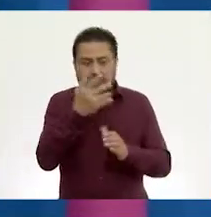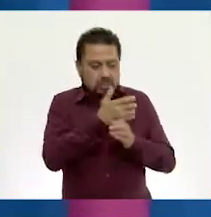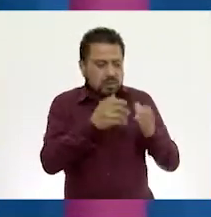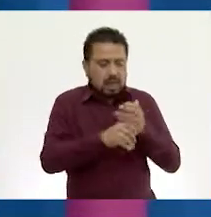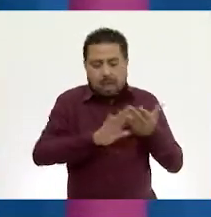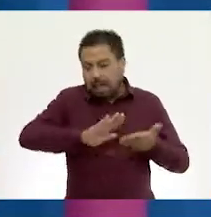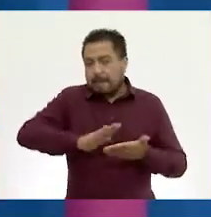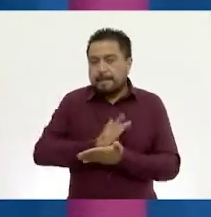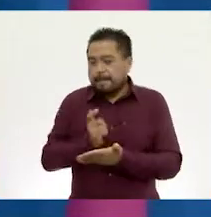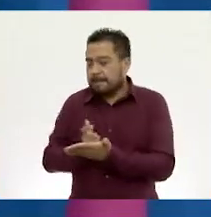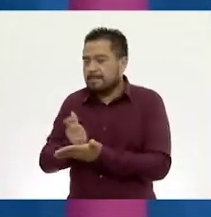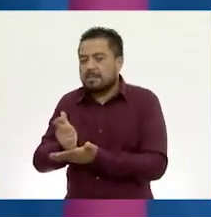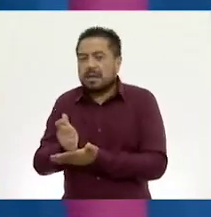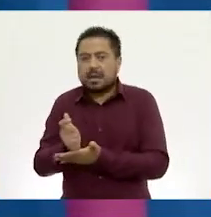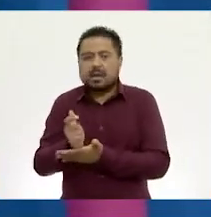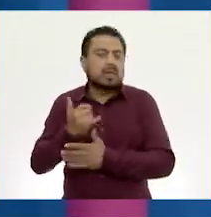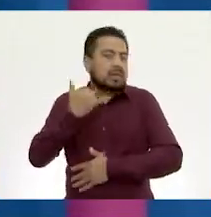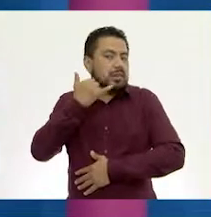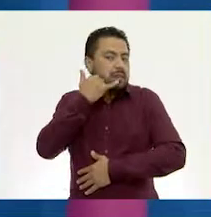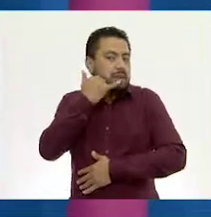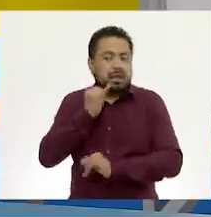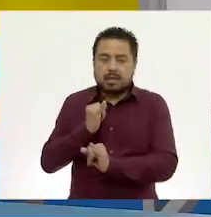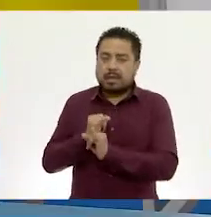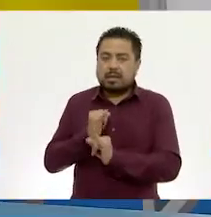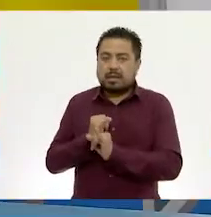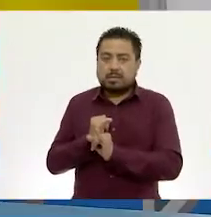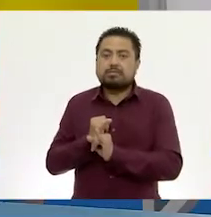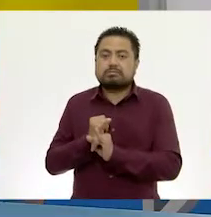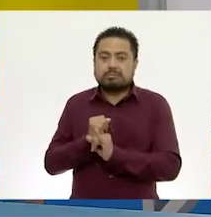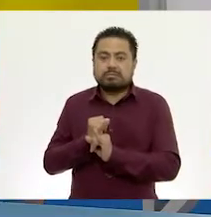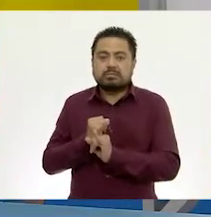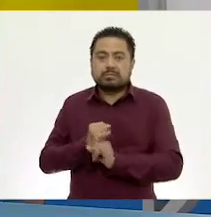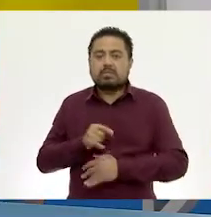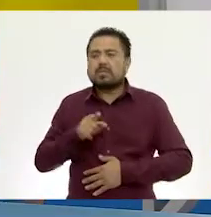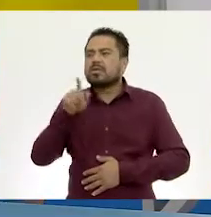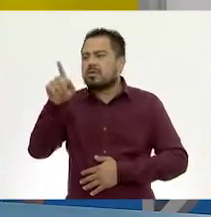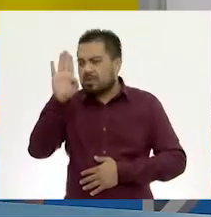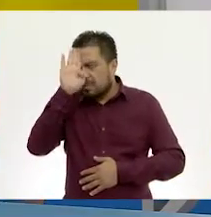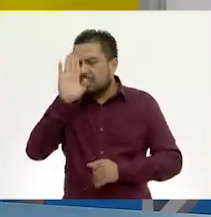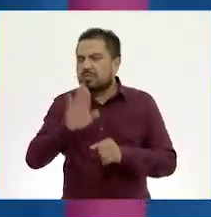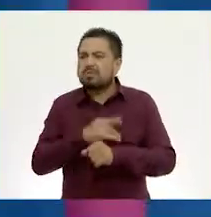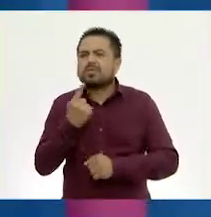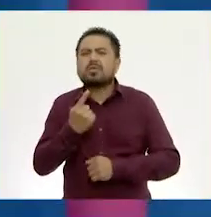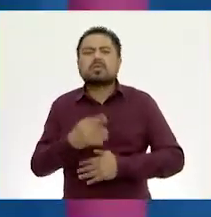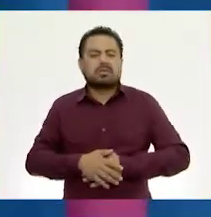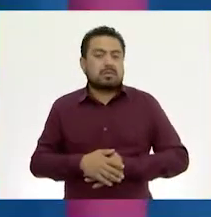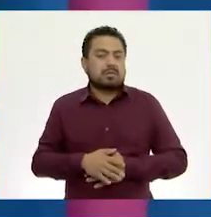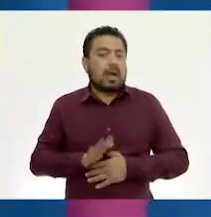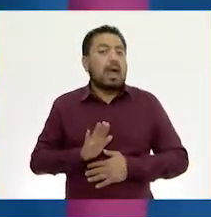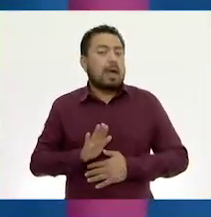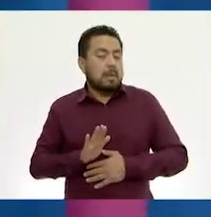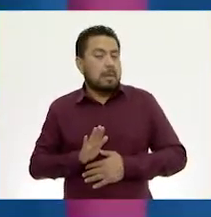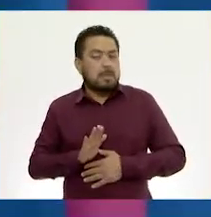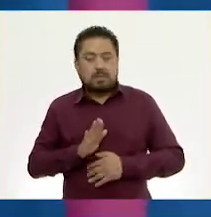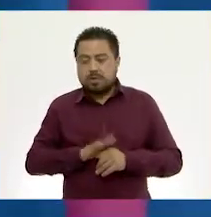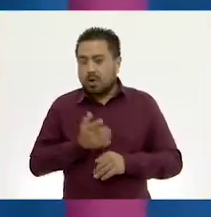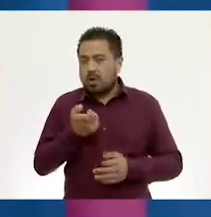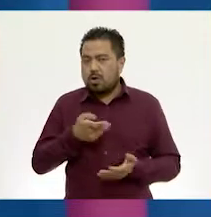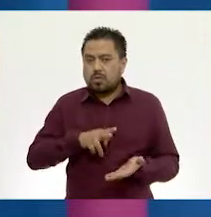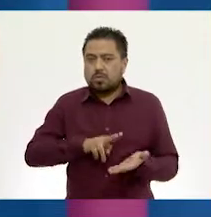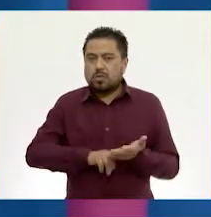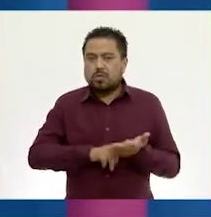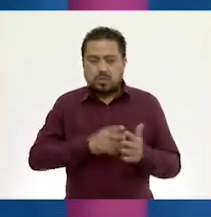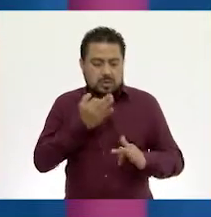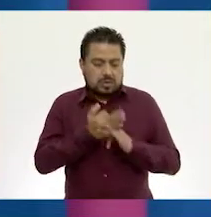y además pagar el recibo de teléfono e internet. ¿Tú por qué piensas eso? Ah, pues por los costos que se